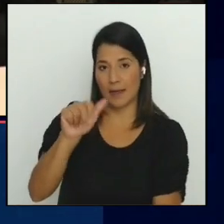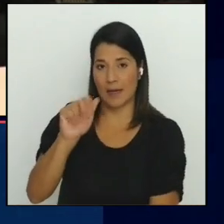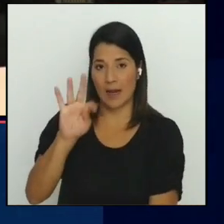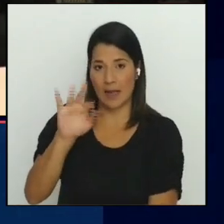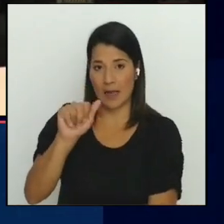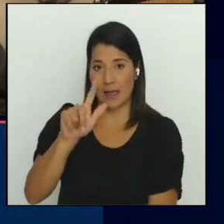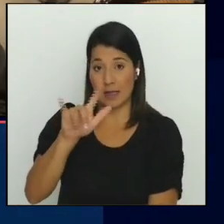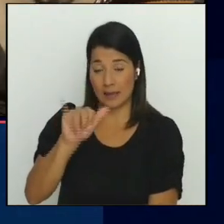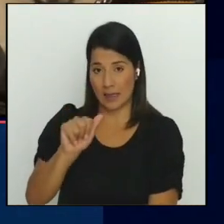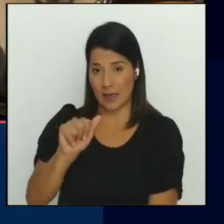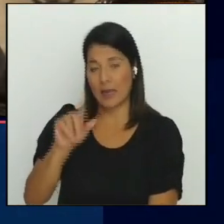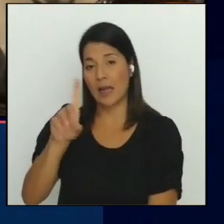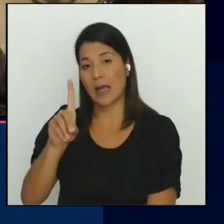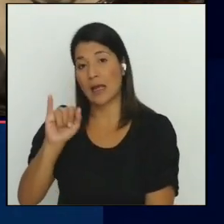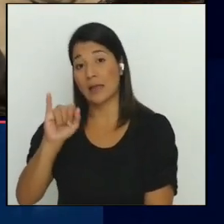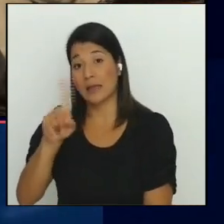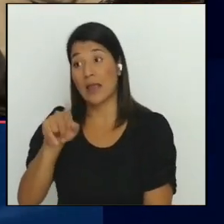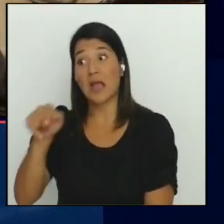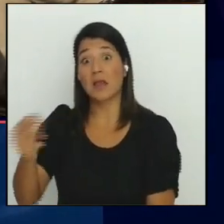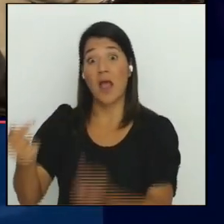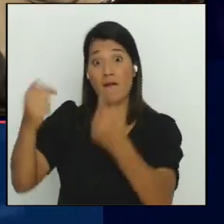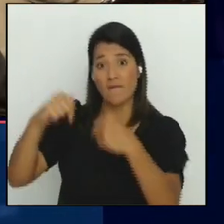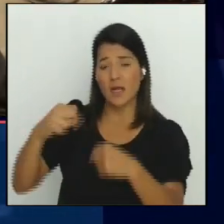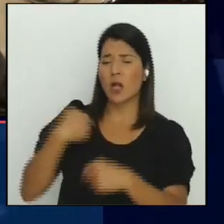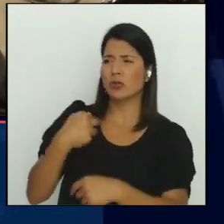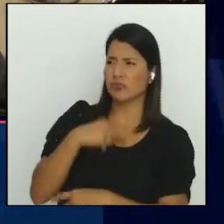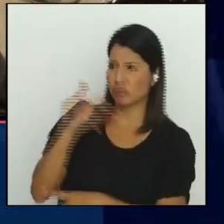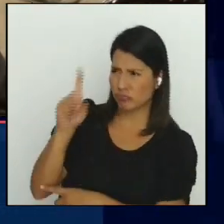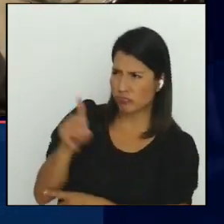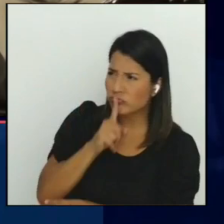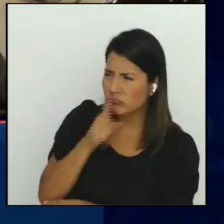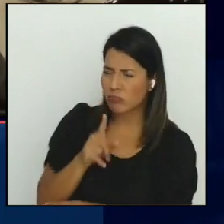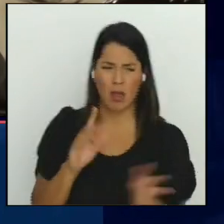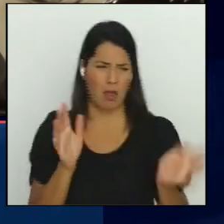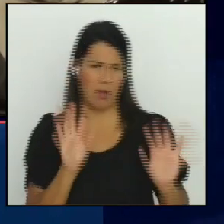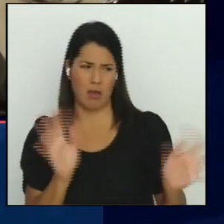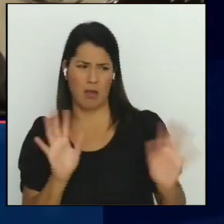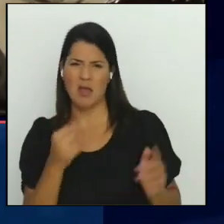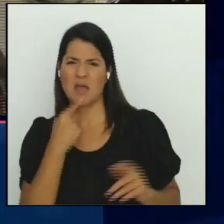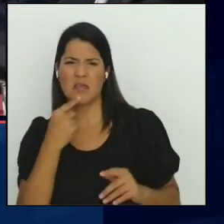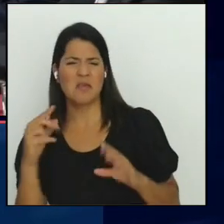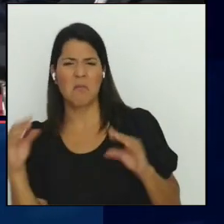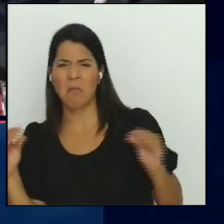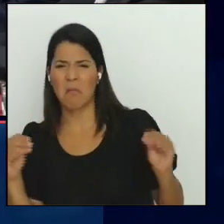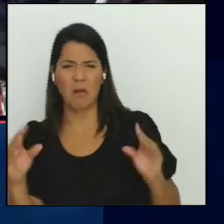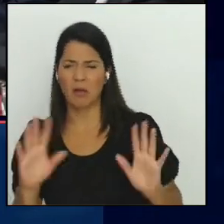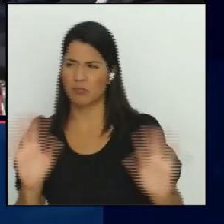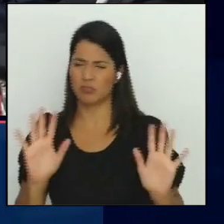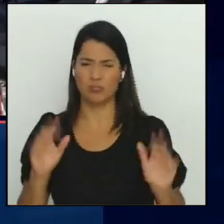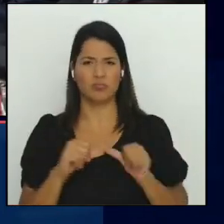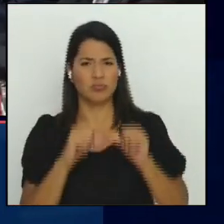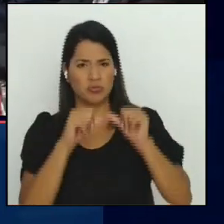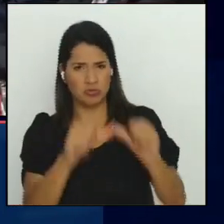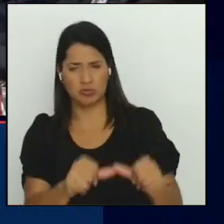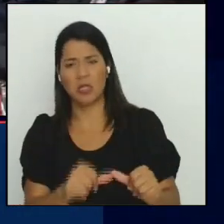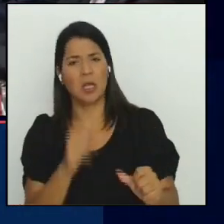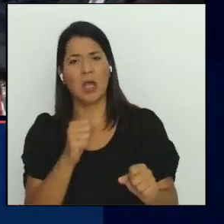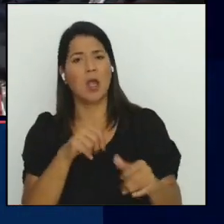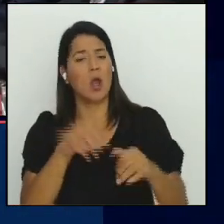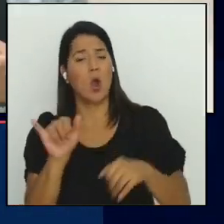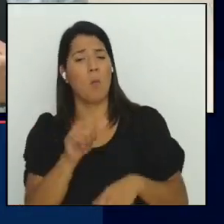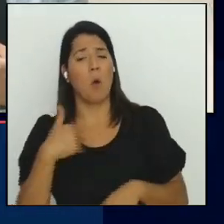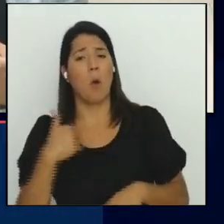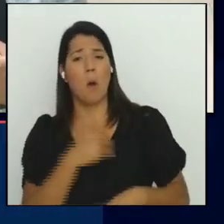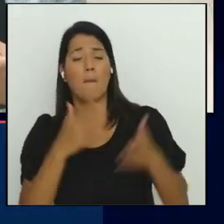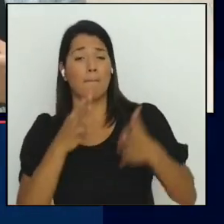conversar con ella, quien descartó totalmente eso y lo catalogó de un rumor. Dice que continuará desempeñándose en su cargo como ministra de la